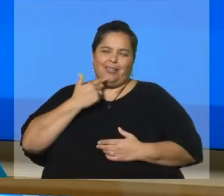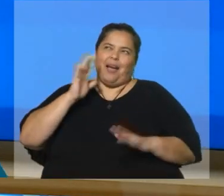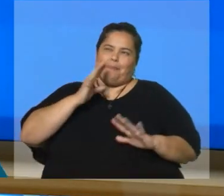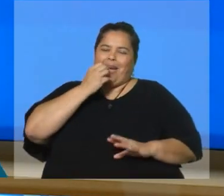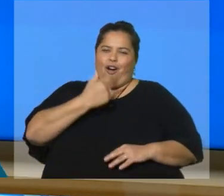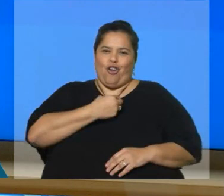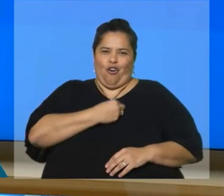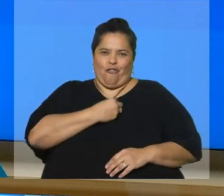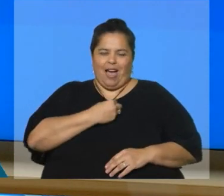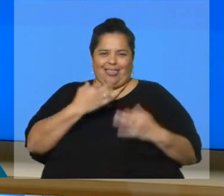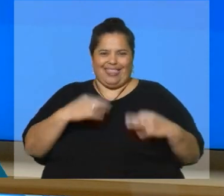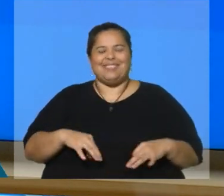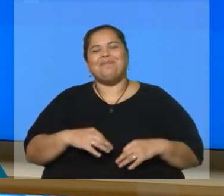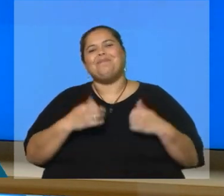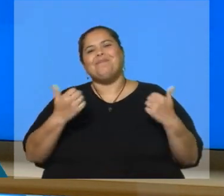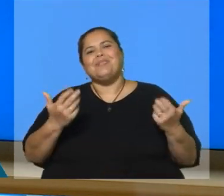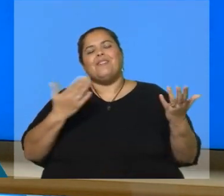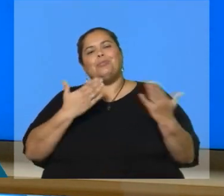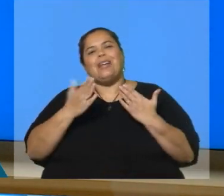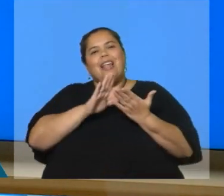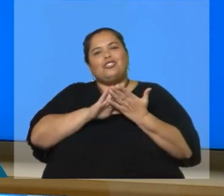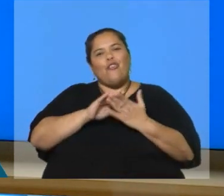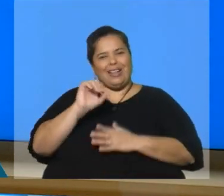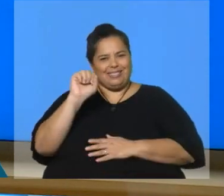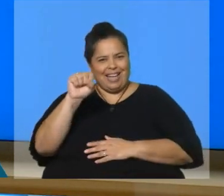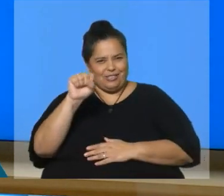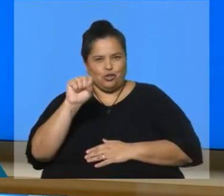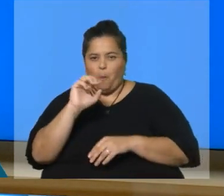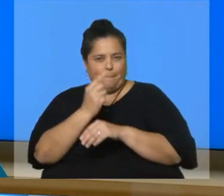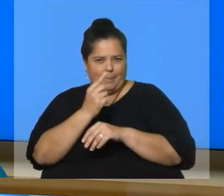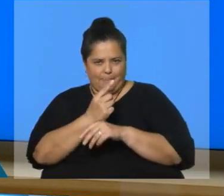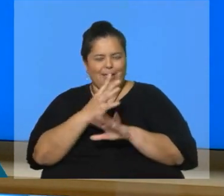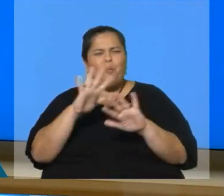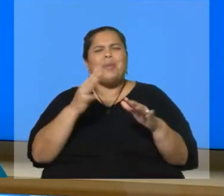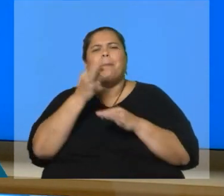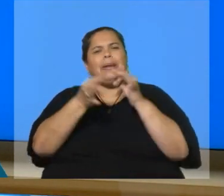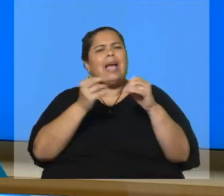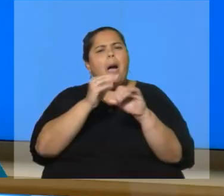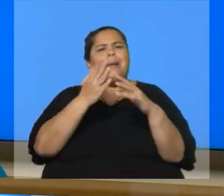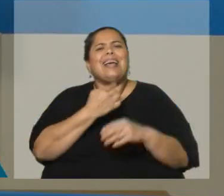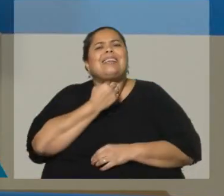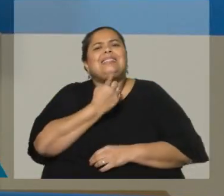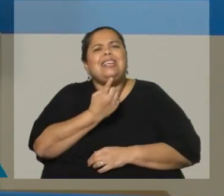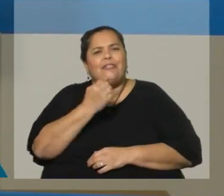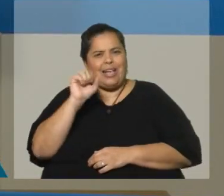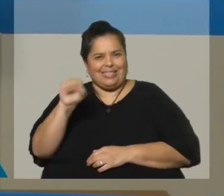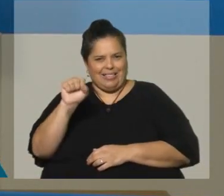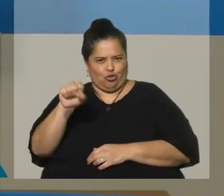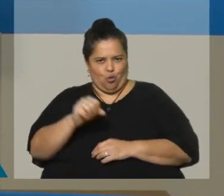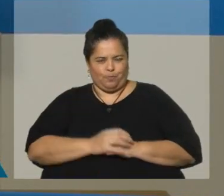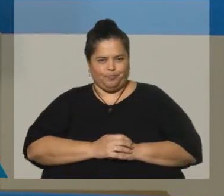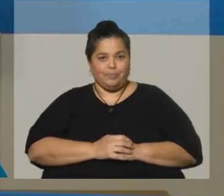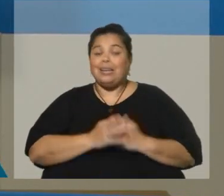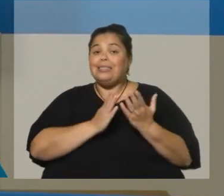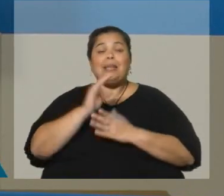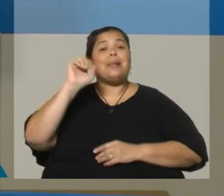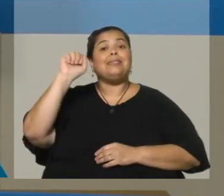Quería, vamos a empezar a concentrarnos para hablar en el censo. Lo primero, lo macro, ¿para qué sirve un censo? Bueno, el censo arroja